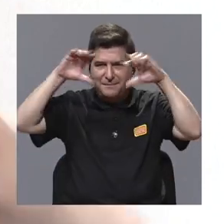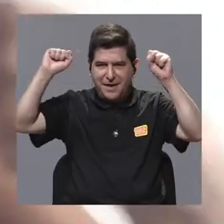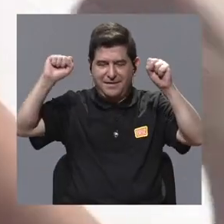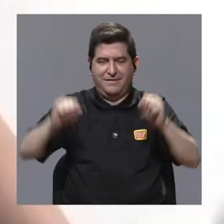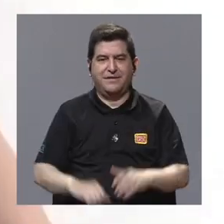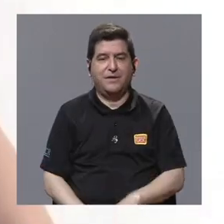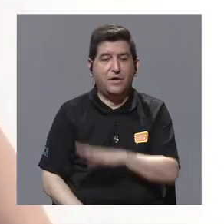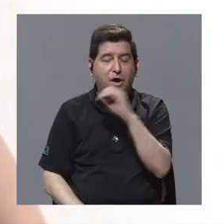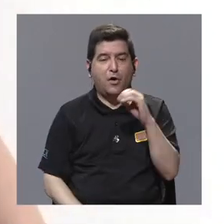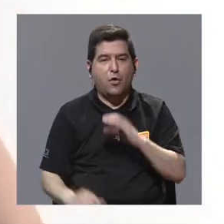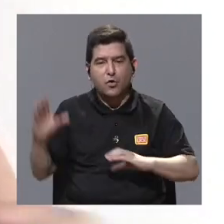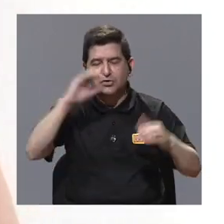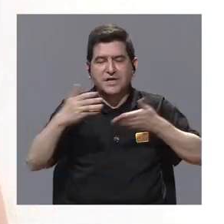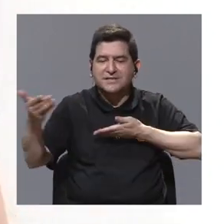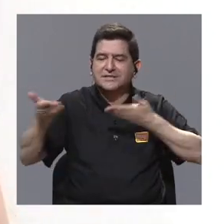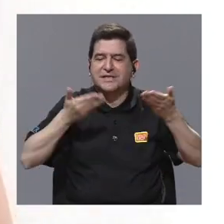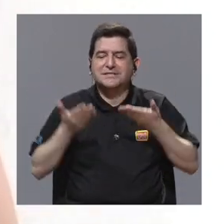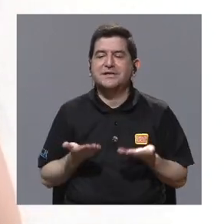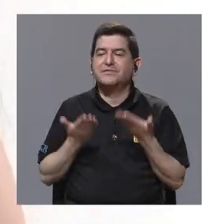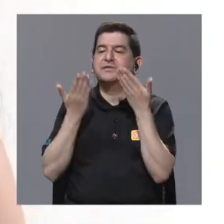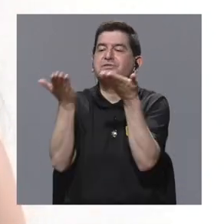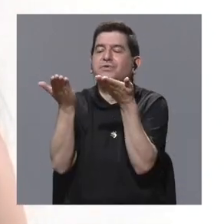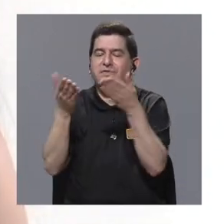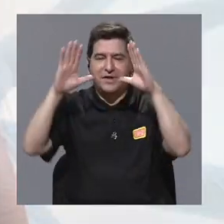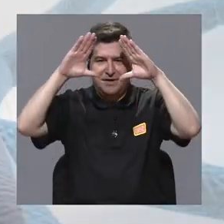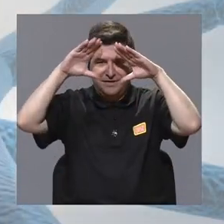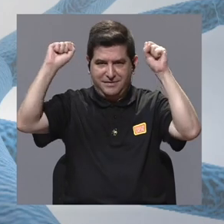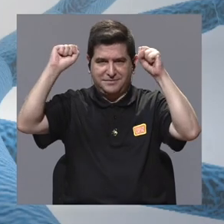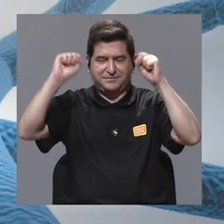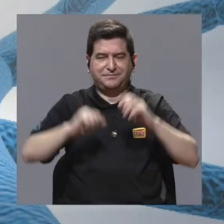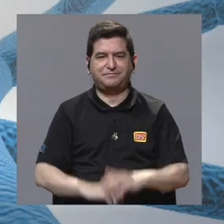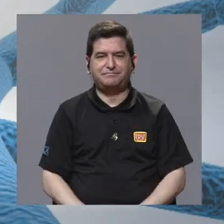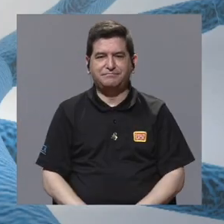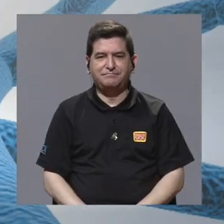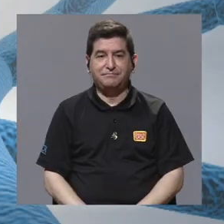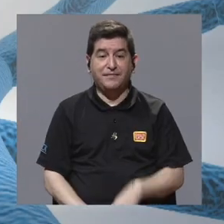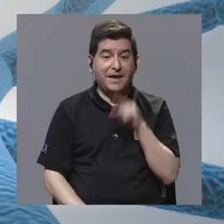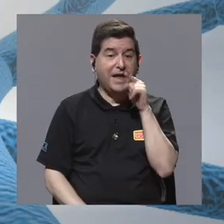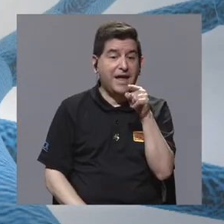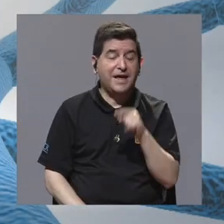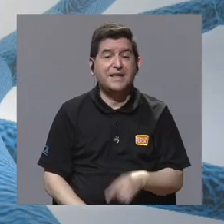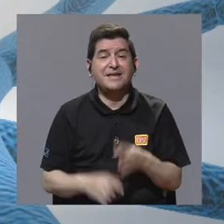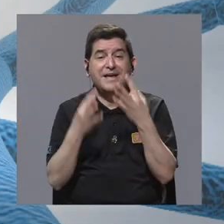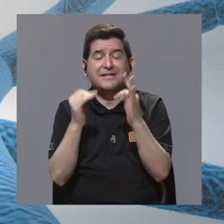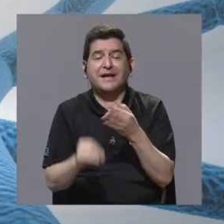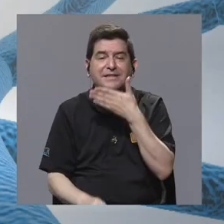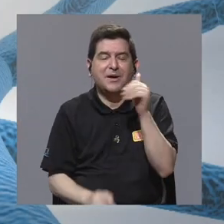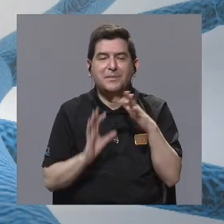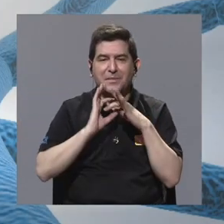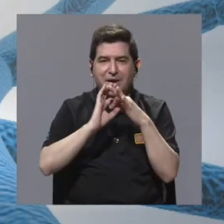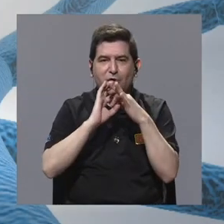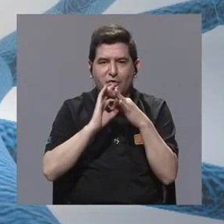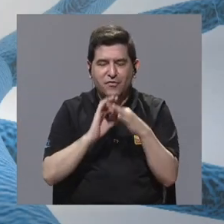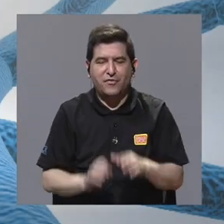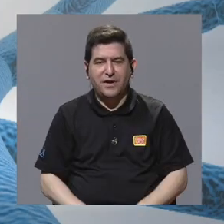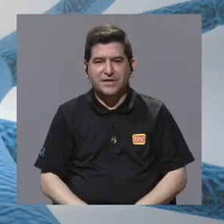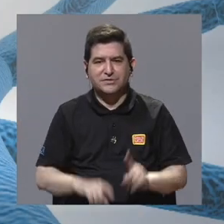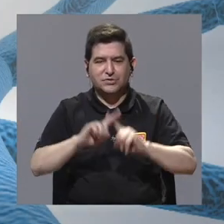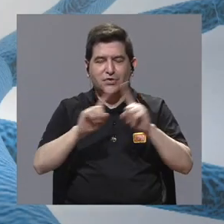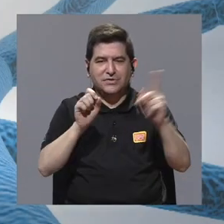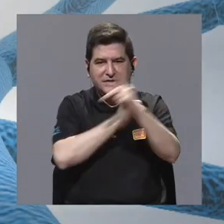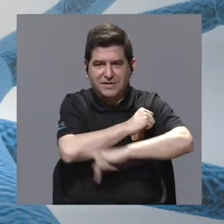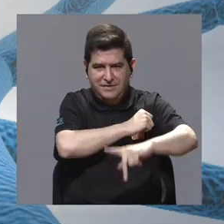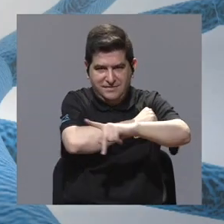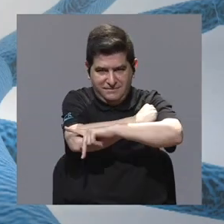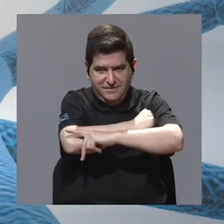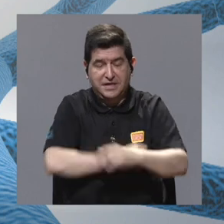ciencia al servicio de la diplomacia y es justamente esa que procura mejorar las relaciones bilaterales entre países